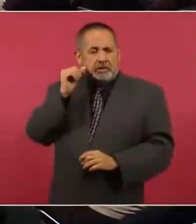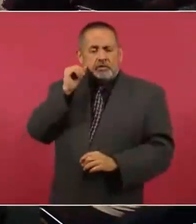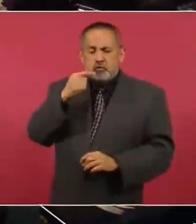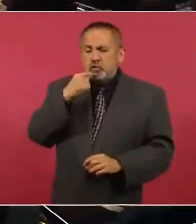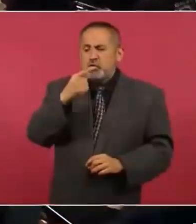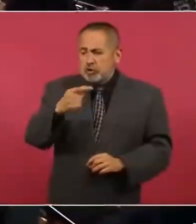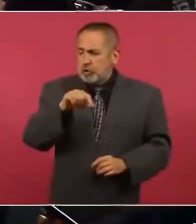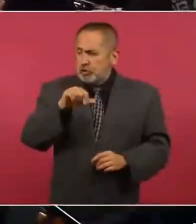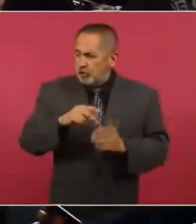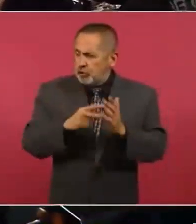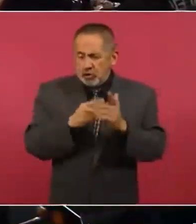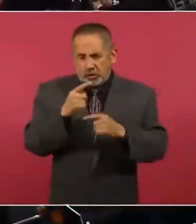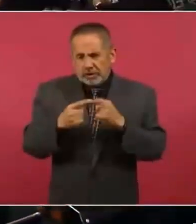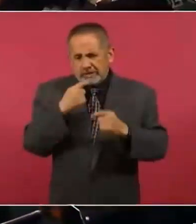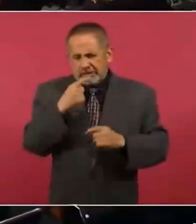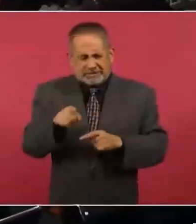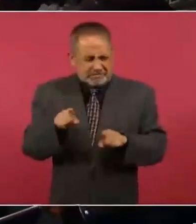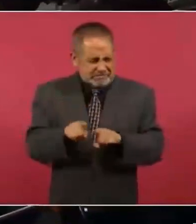lo reitero,